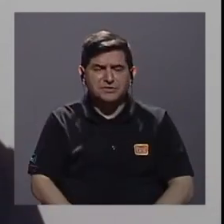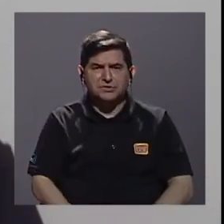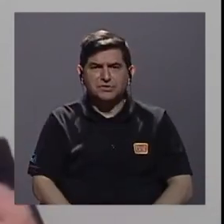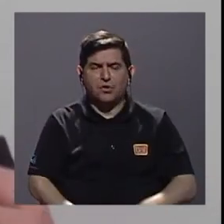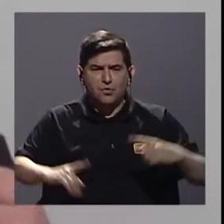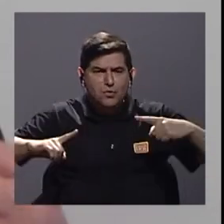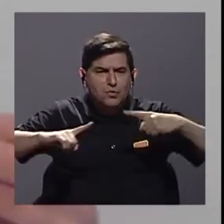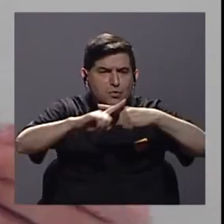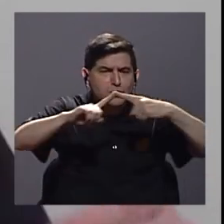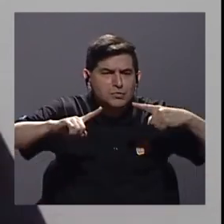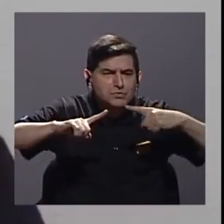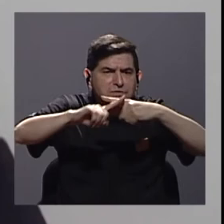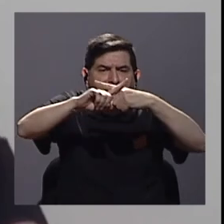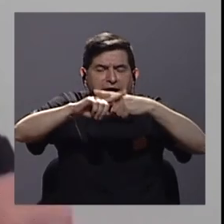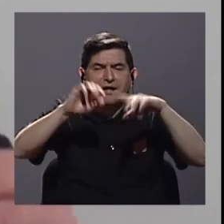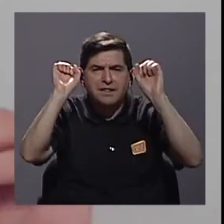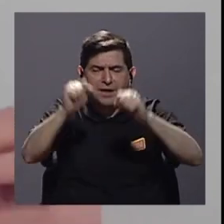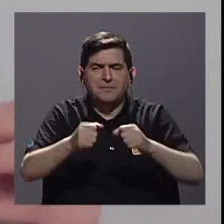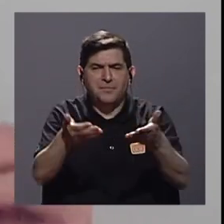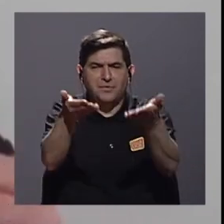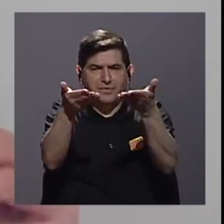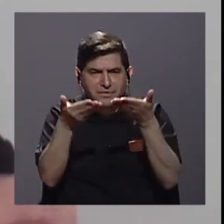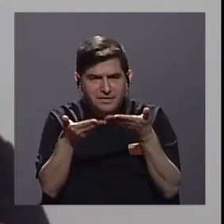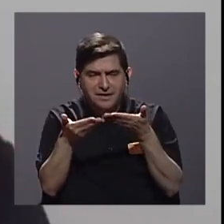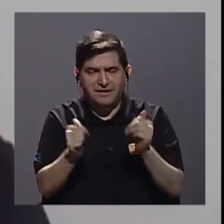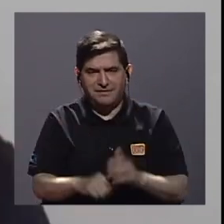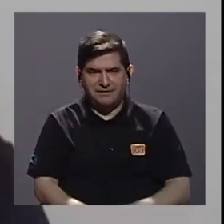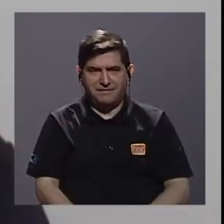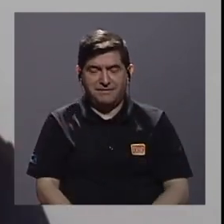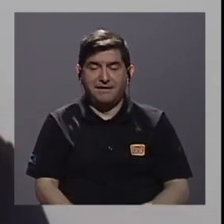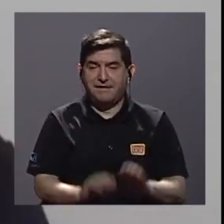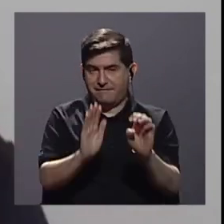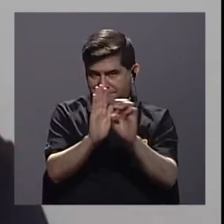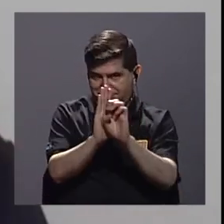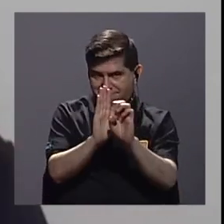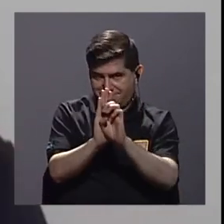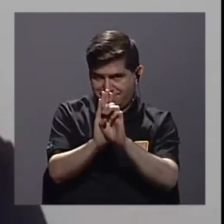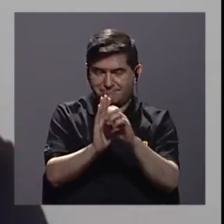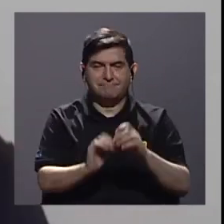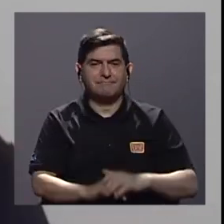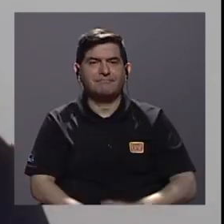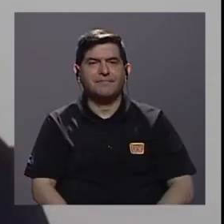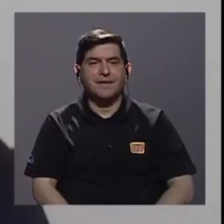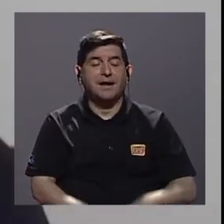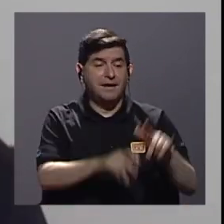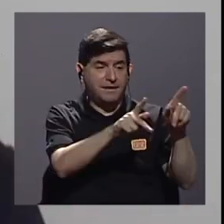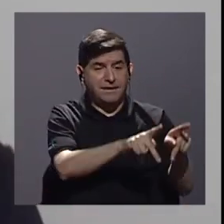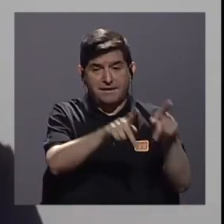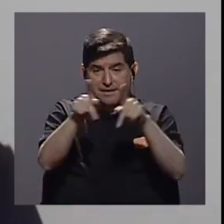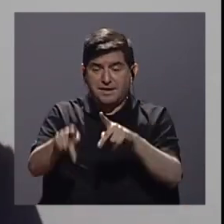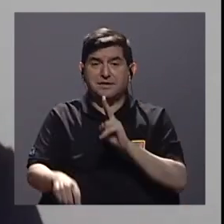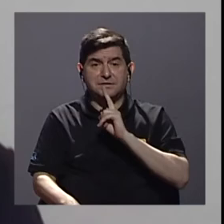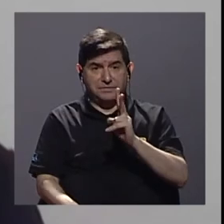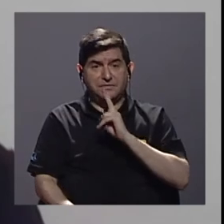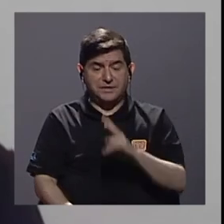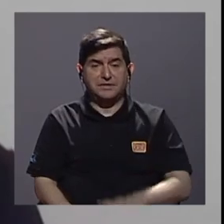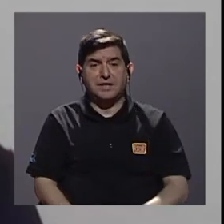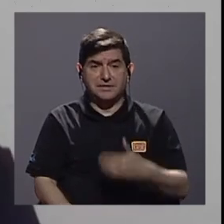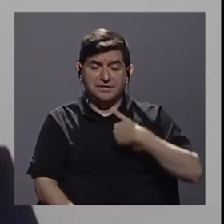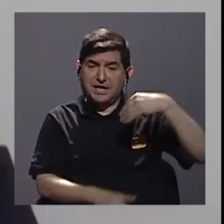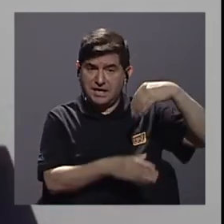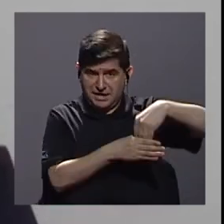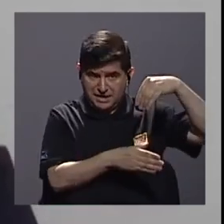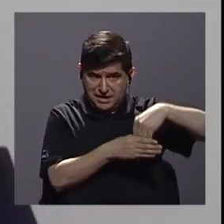datos que puedan llegarle a los, digamos, a las personas que realmente están recibiendo